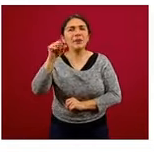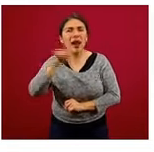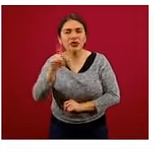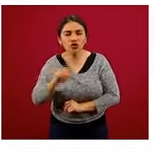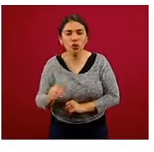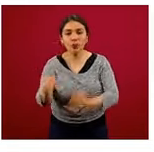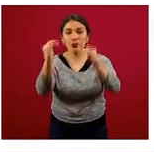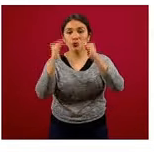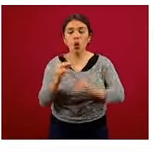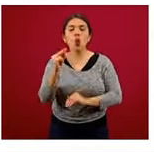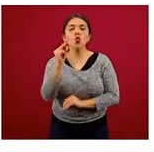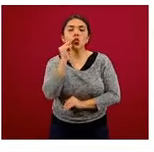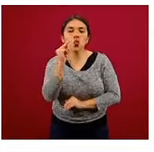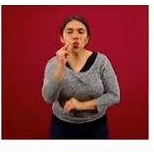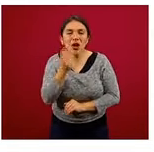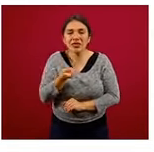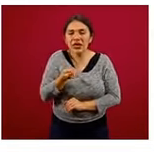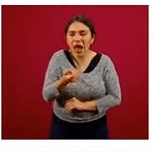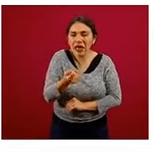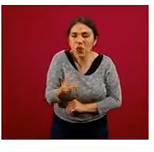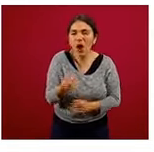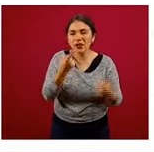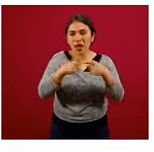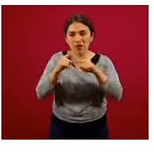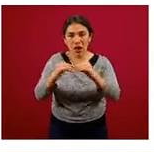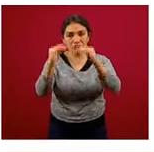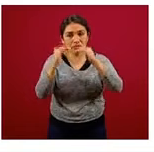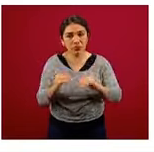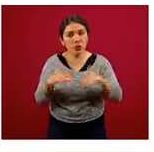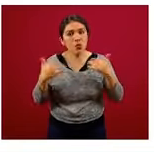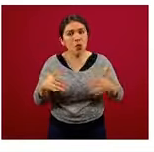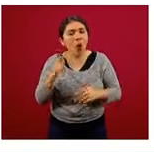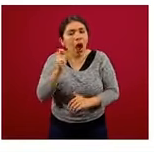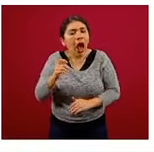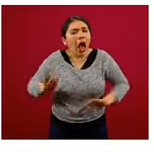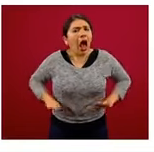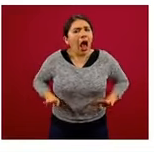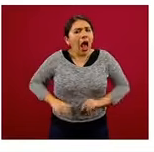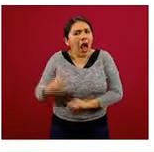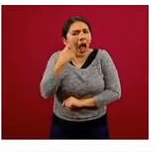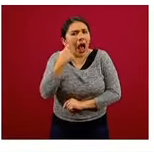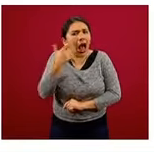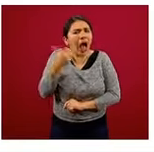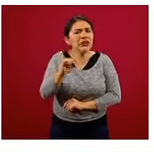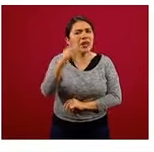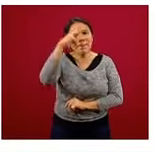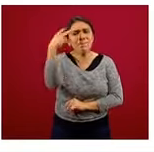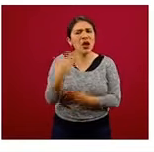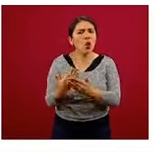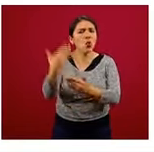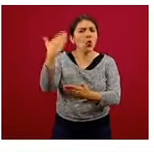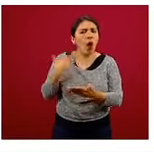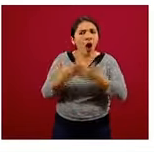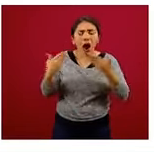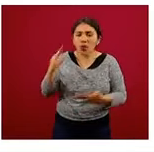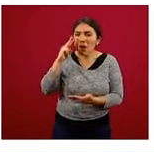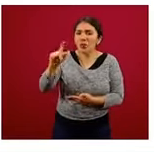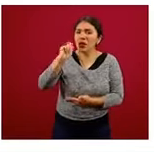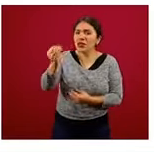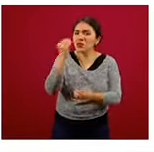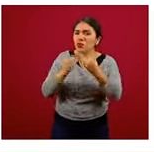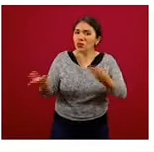oleaginosas, nueces, cacahuates, pepitas. Caray, era la dieta típica de México, vean lo que estamos comiendo.